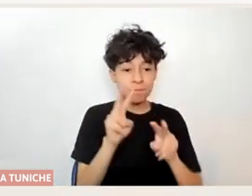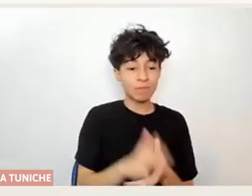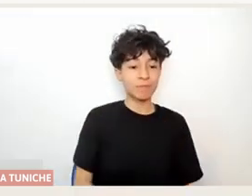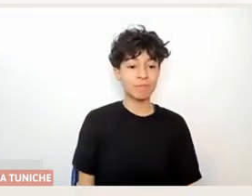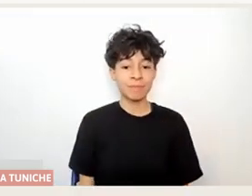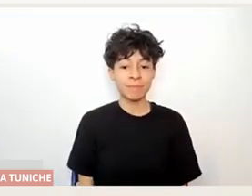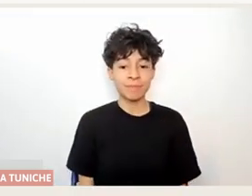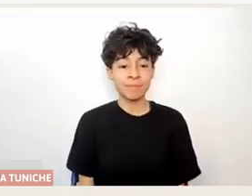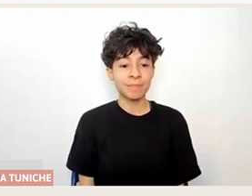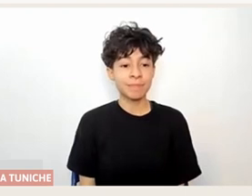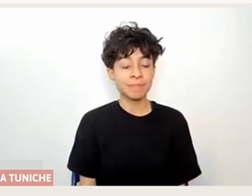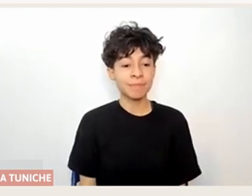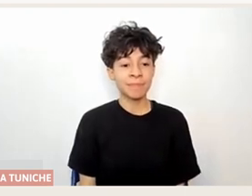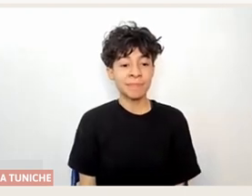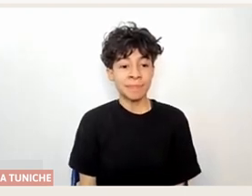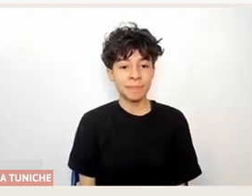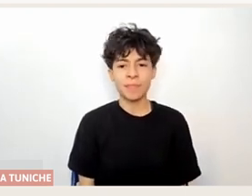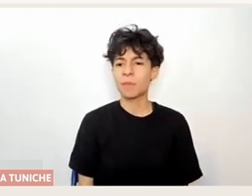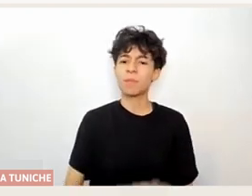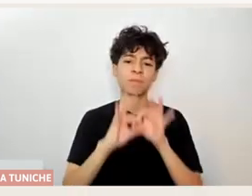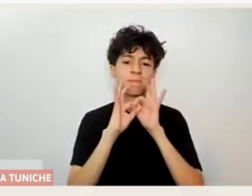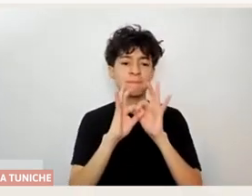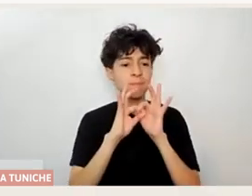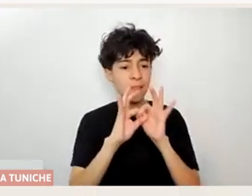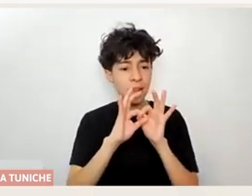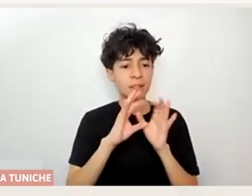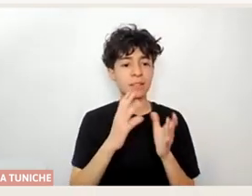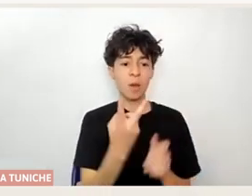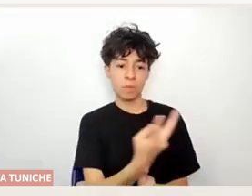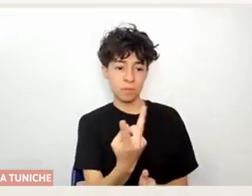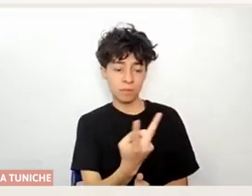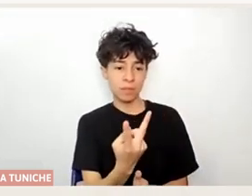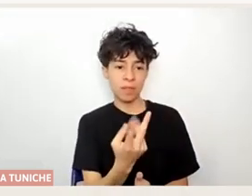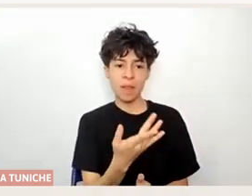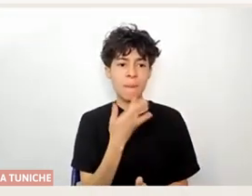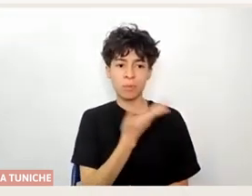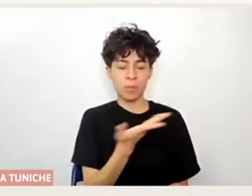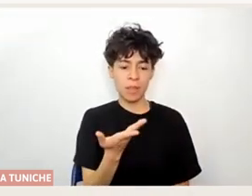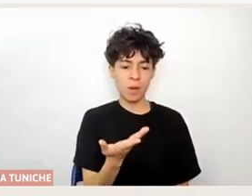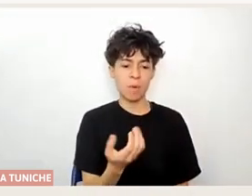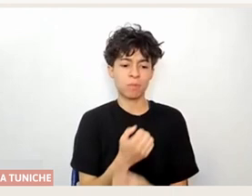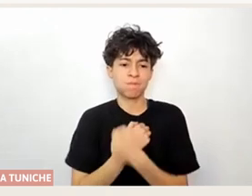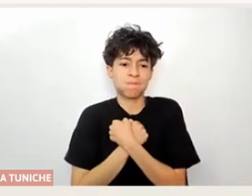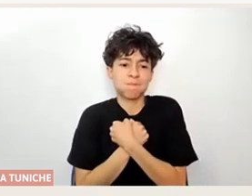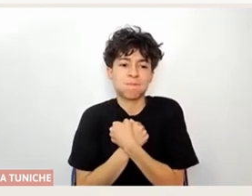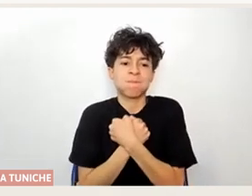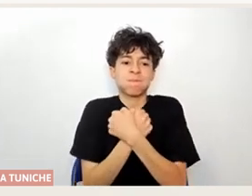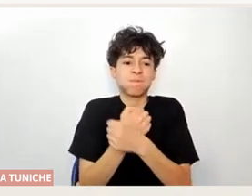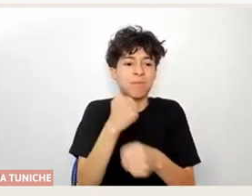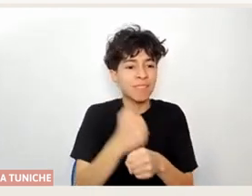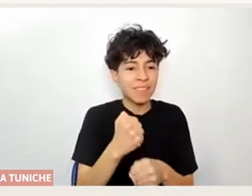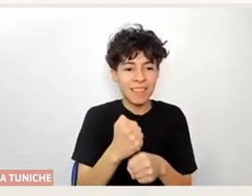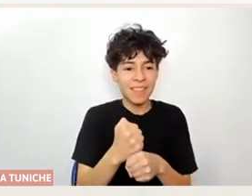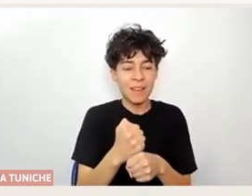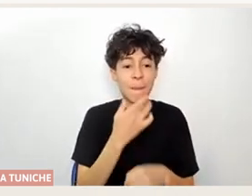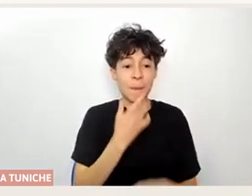Muchísimas gracias, Josefa y Patricio. Muchísimas gracias a ustedes y al corazón que le ponen a este ser, ¿no? Nos podemos olvidar que el corazón